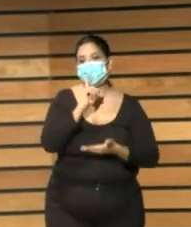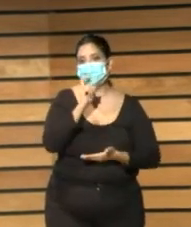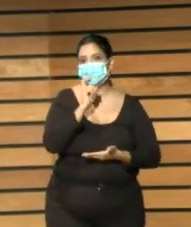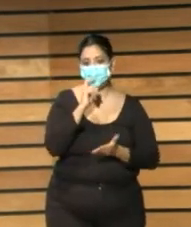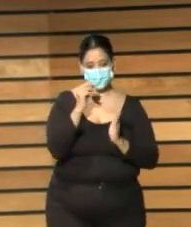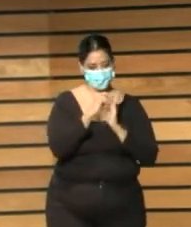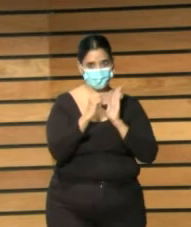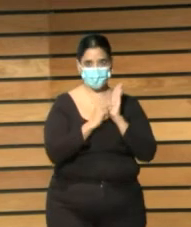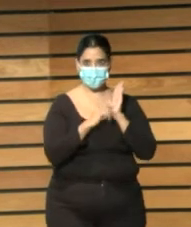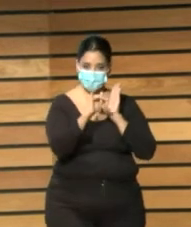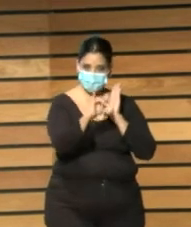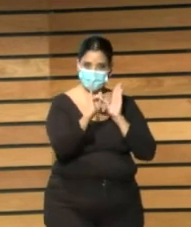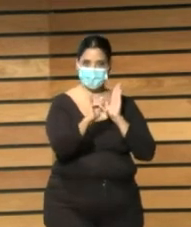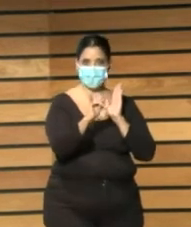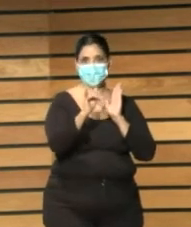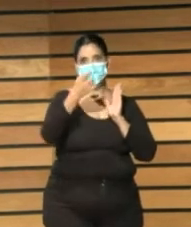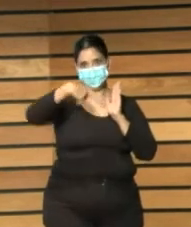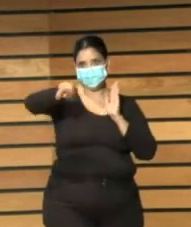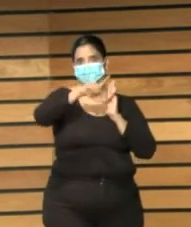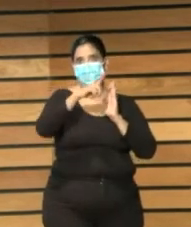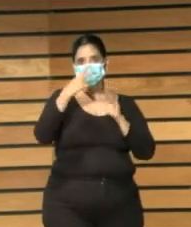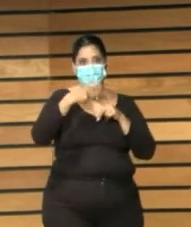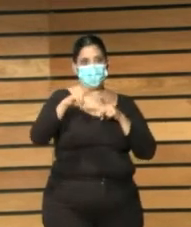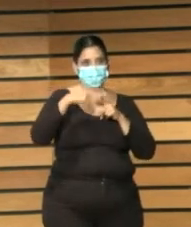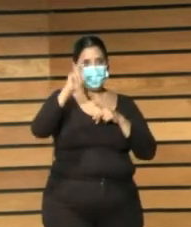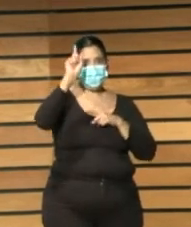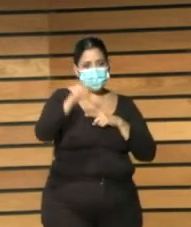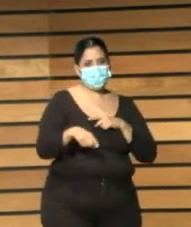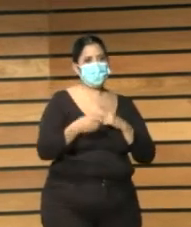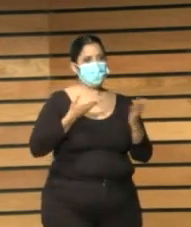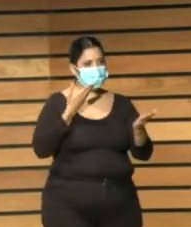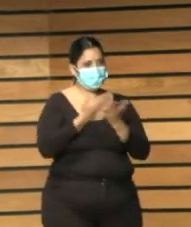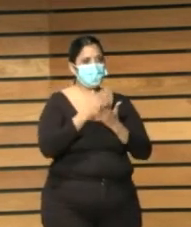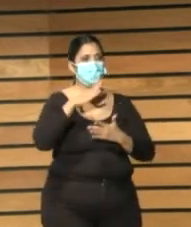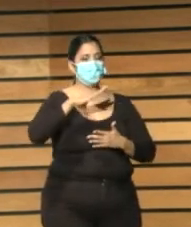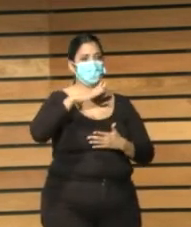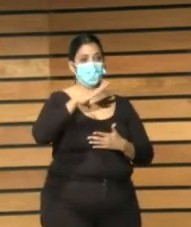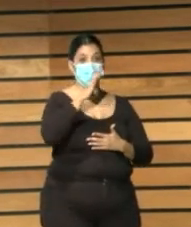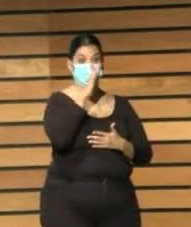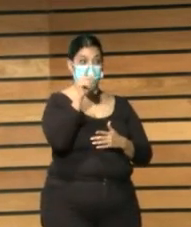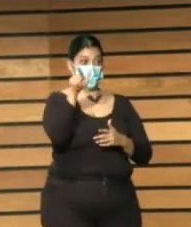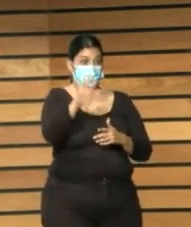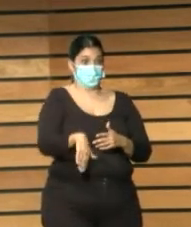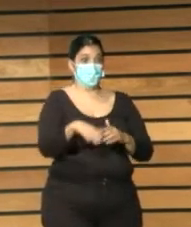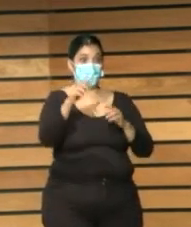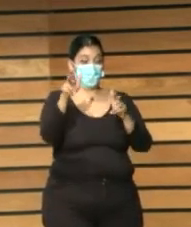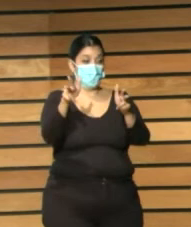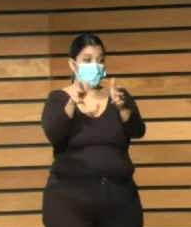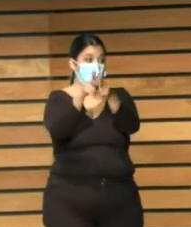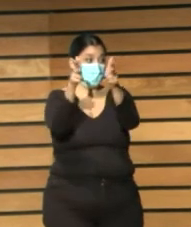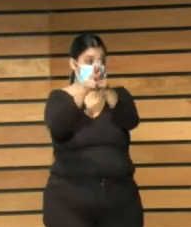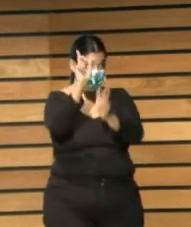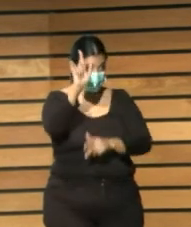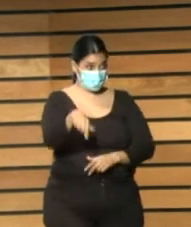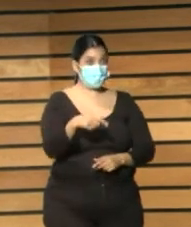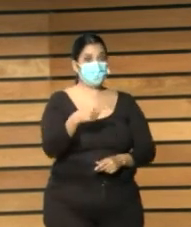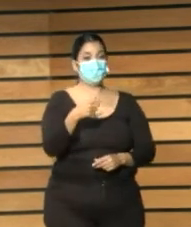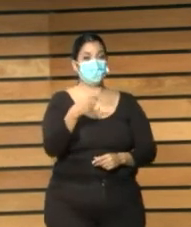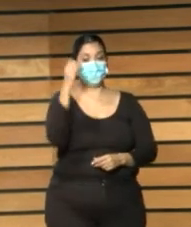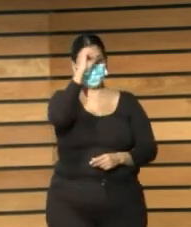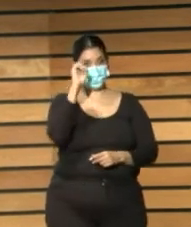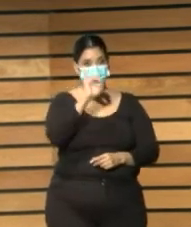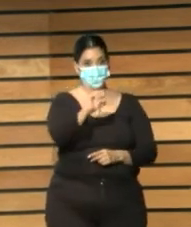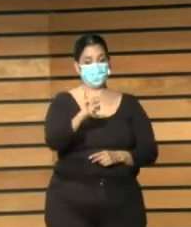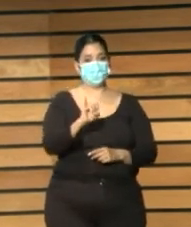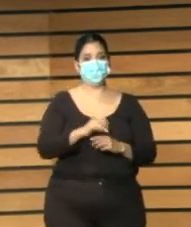poblaciones a nuestros políticos y decirles esto es lo que piensa la ciudadanía esto es una biblioteca para ellos pongo en valor en